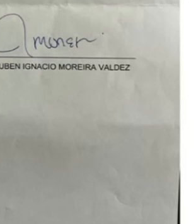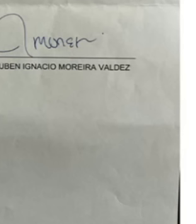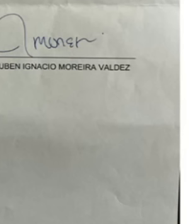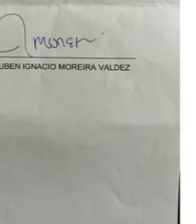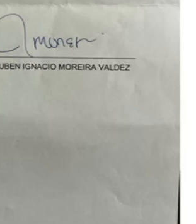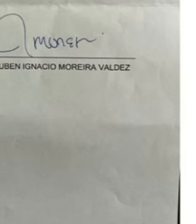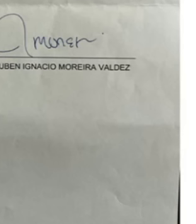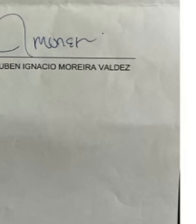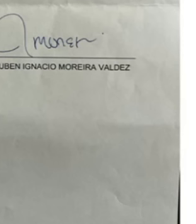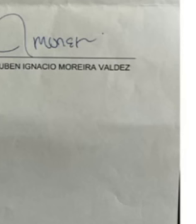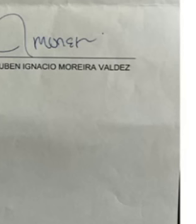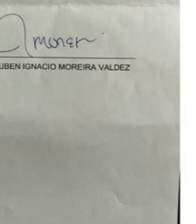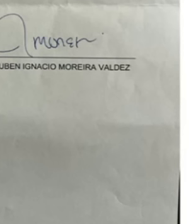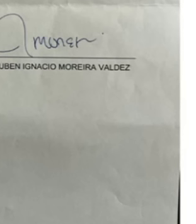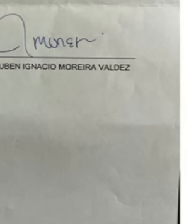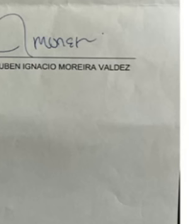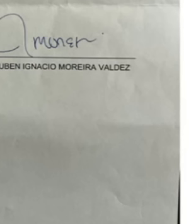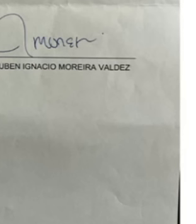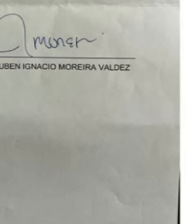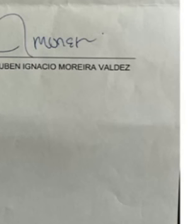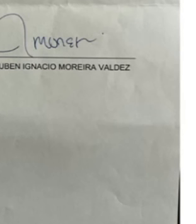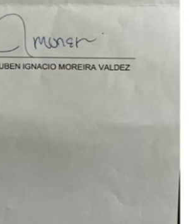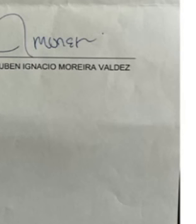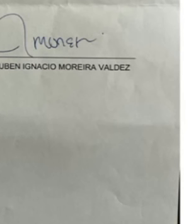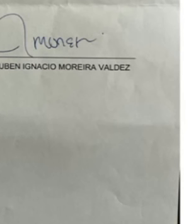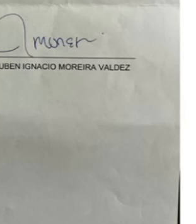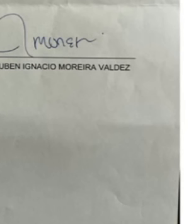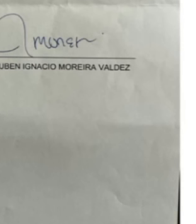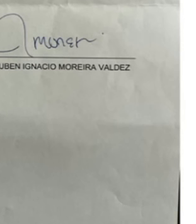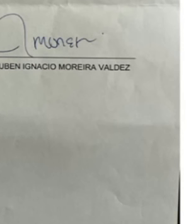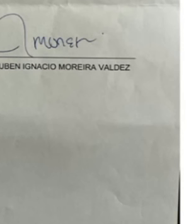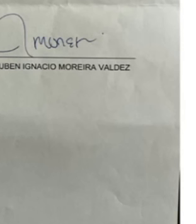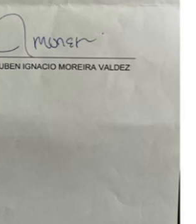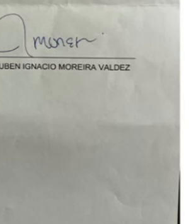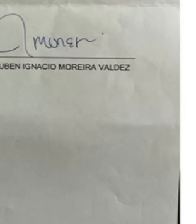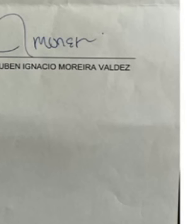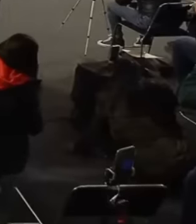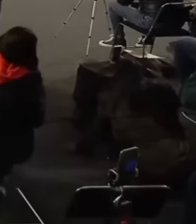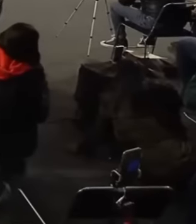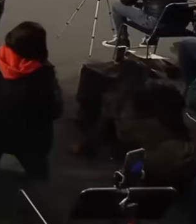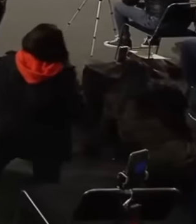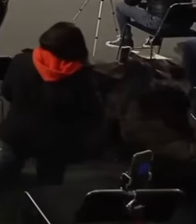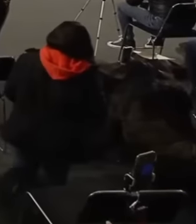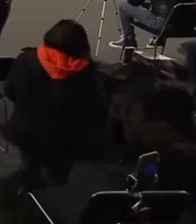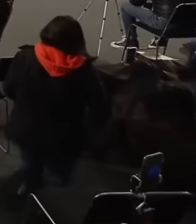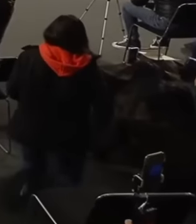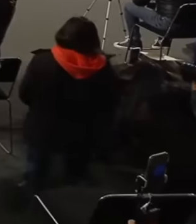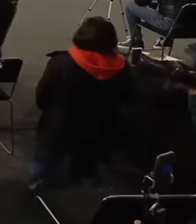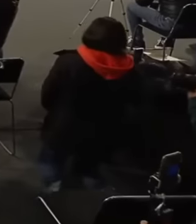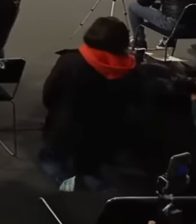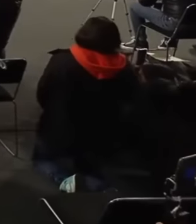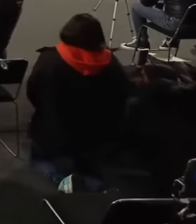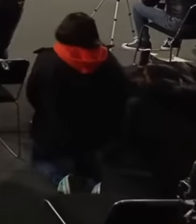Siglará Es decir Le va a corresponder Siglará Le corresponde